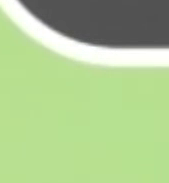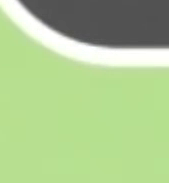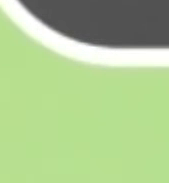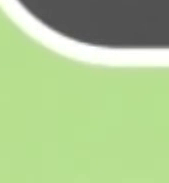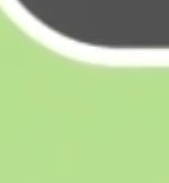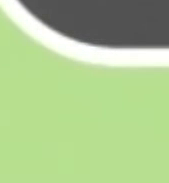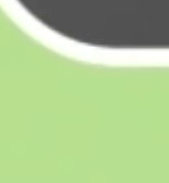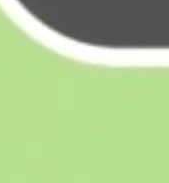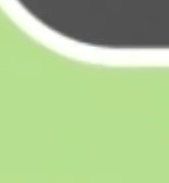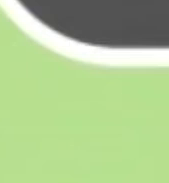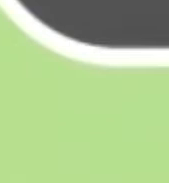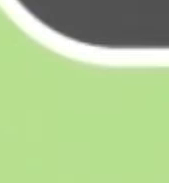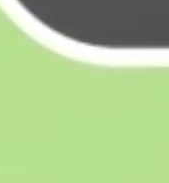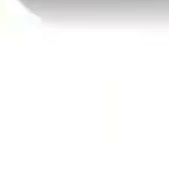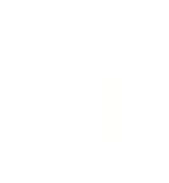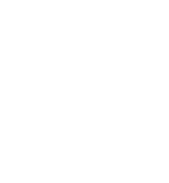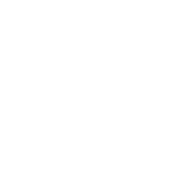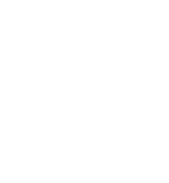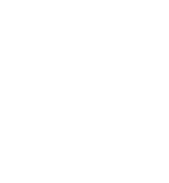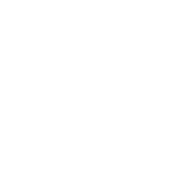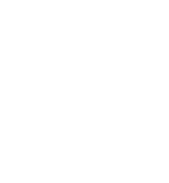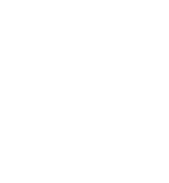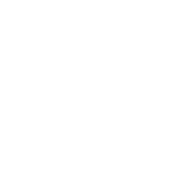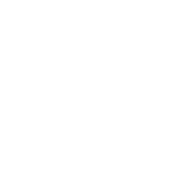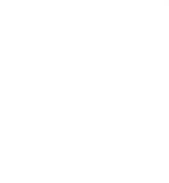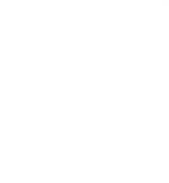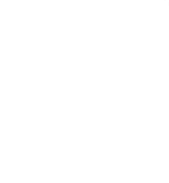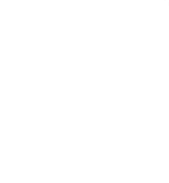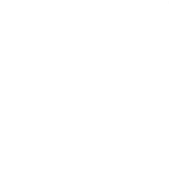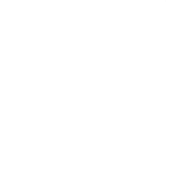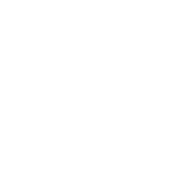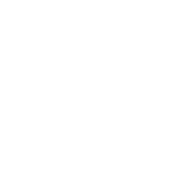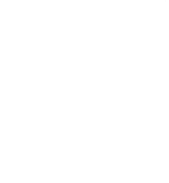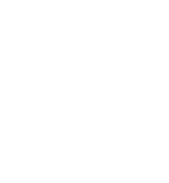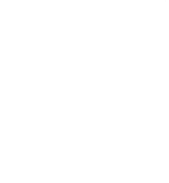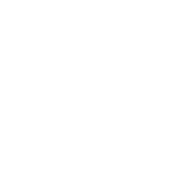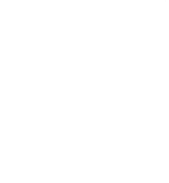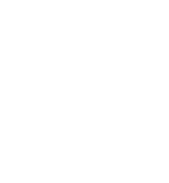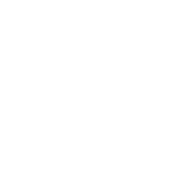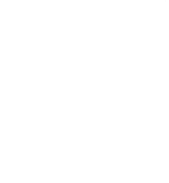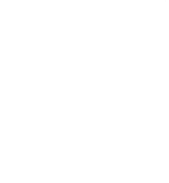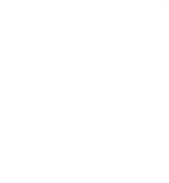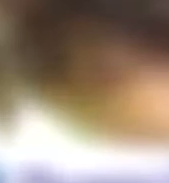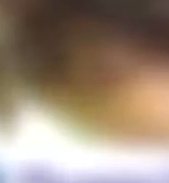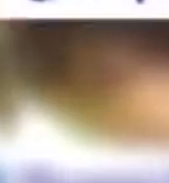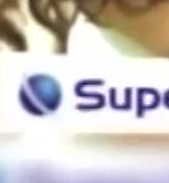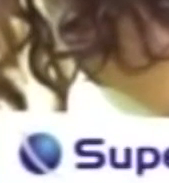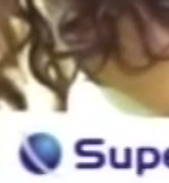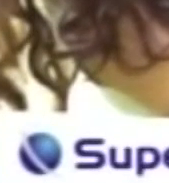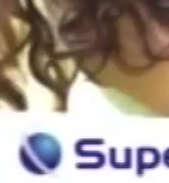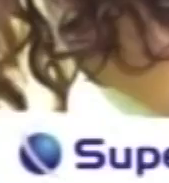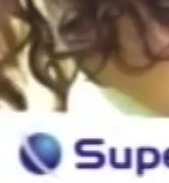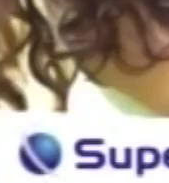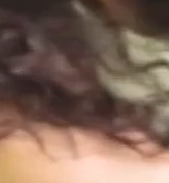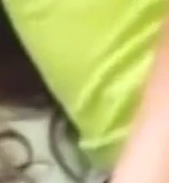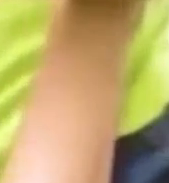157 mil 500 pesos Alcaldía de Barranquilla Capital de vida Vive el mix De las madres Con